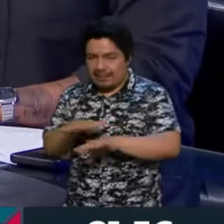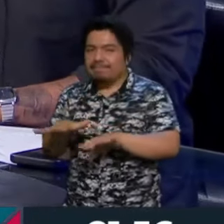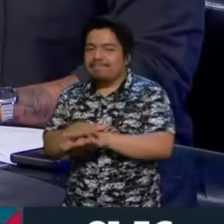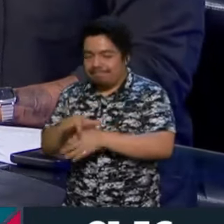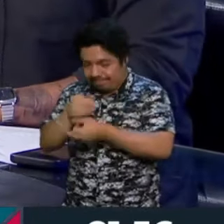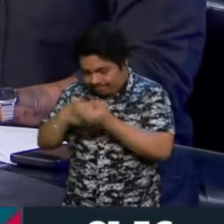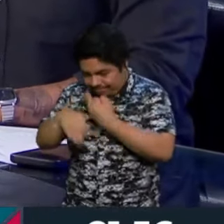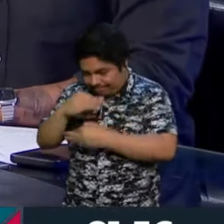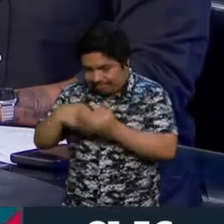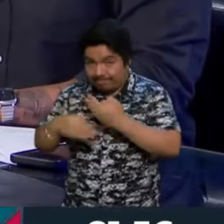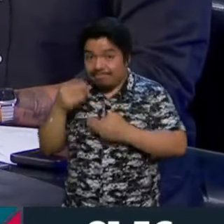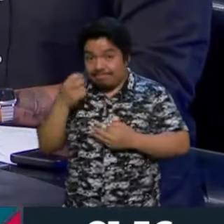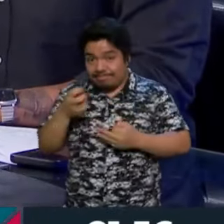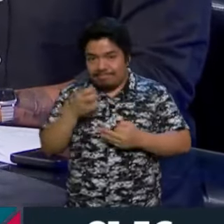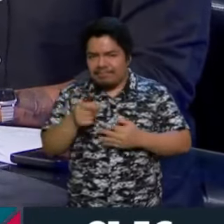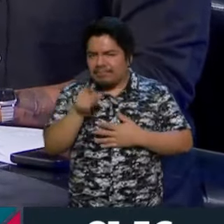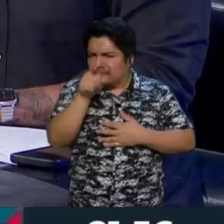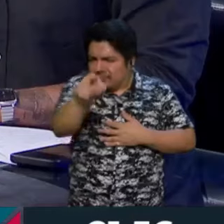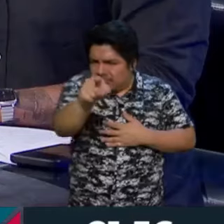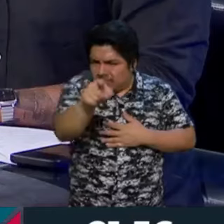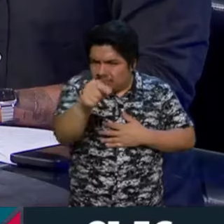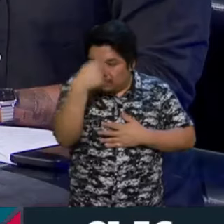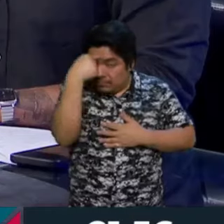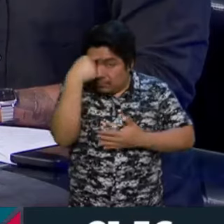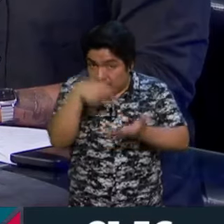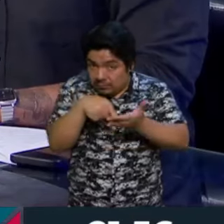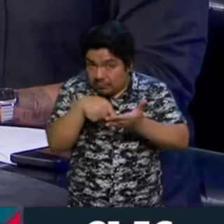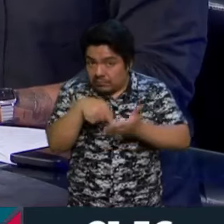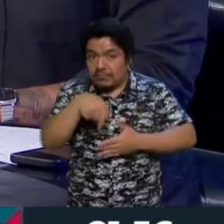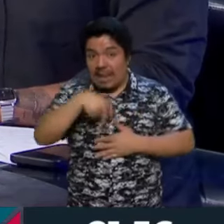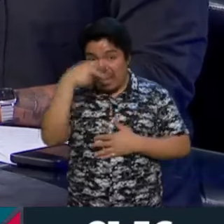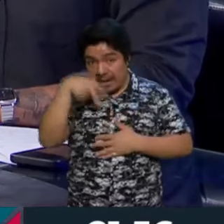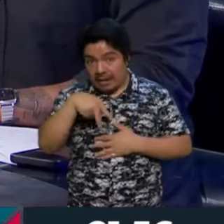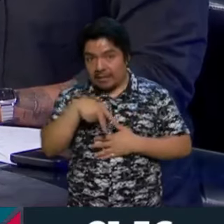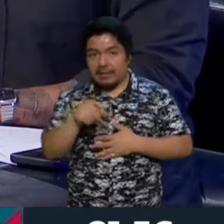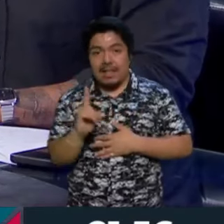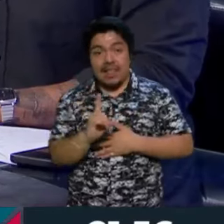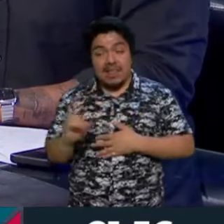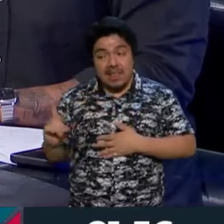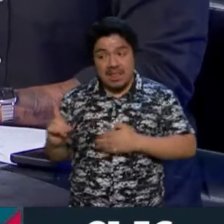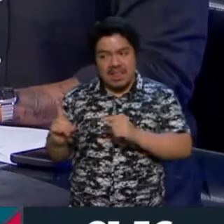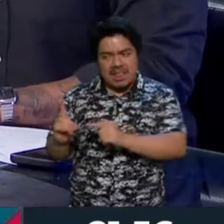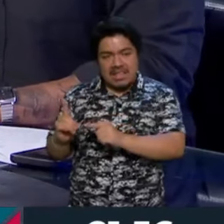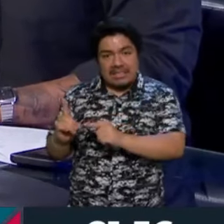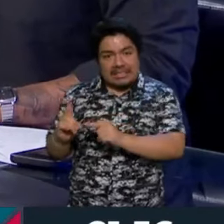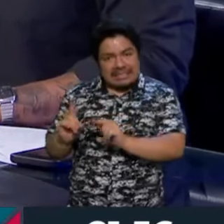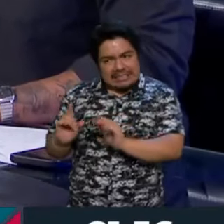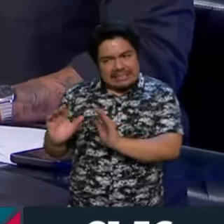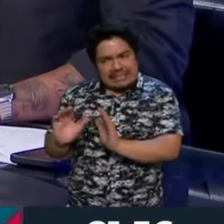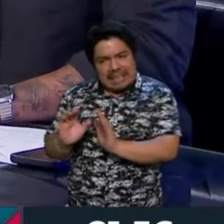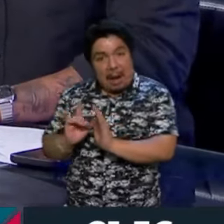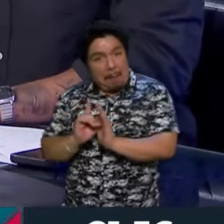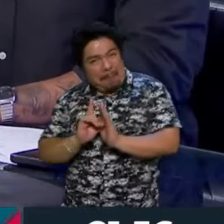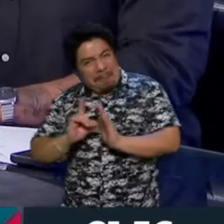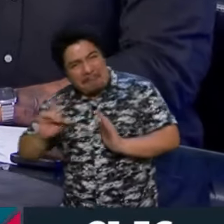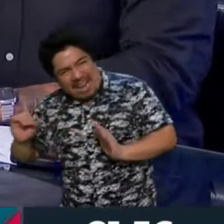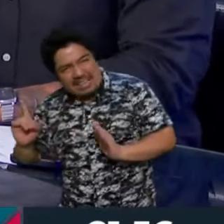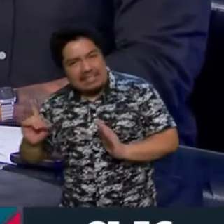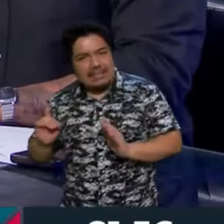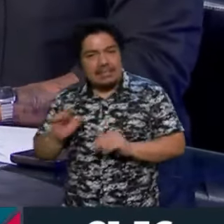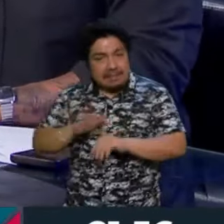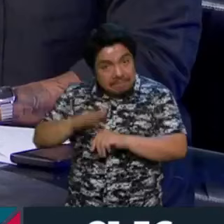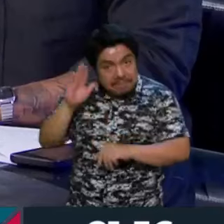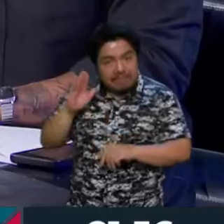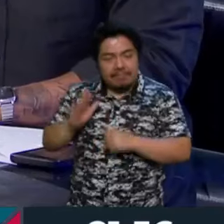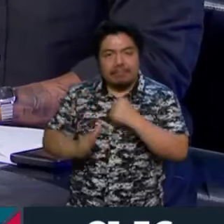nuestro programa especial. ¿Tú ves que en México la derecha se corra más a la derecha, que se desdibuje? Porque